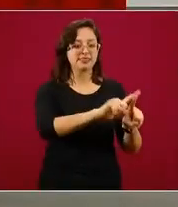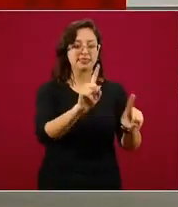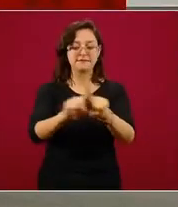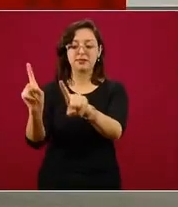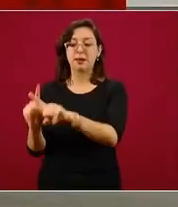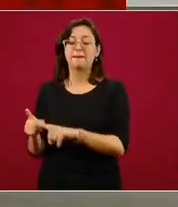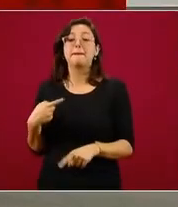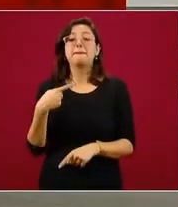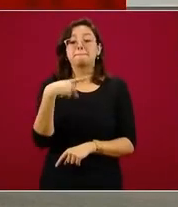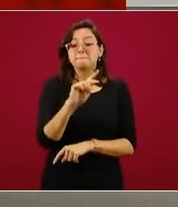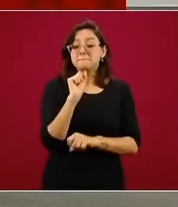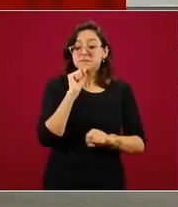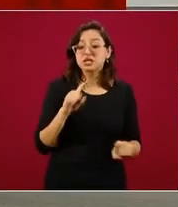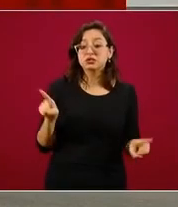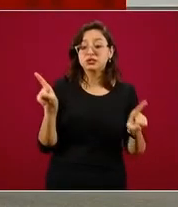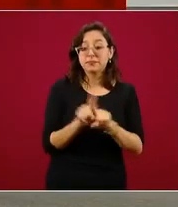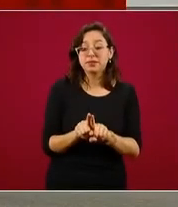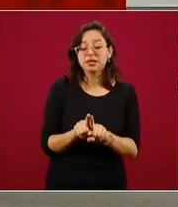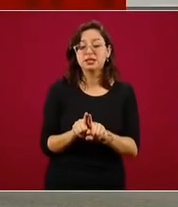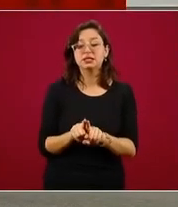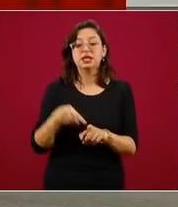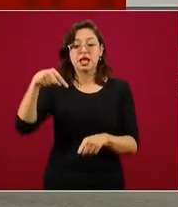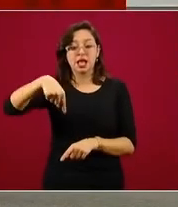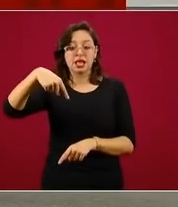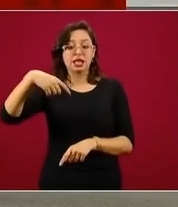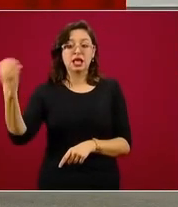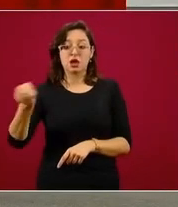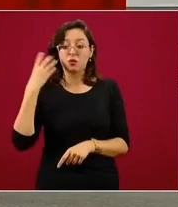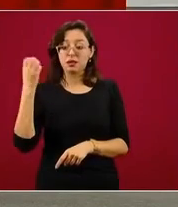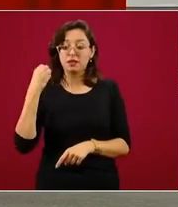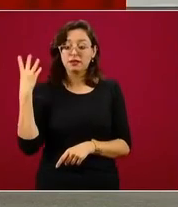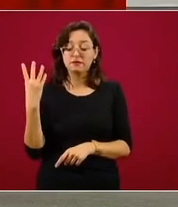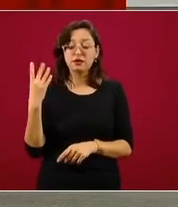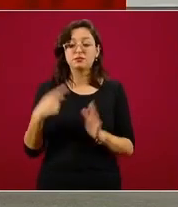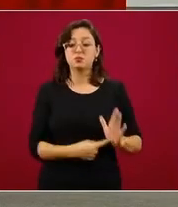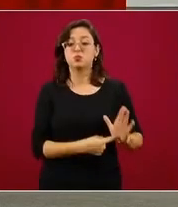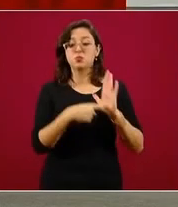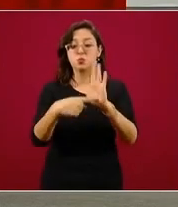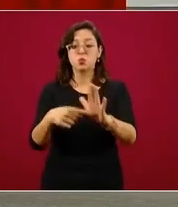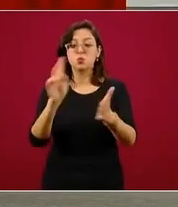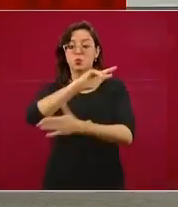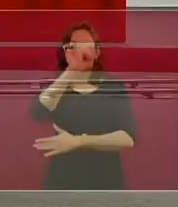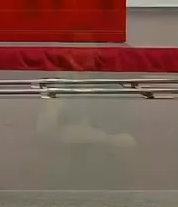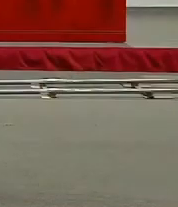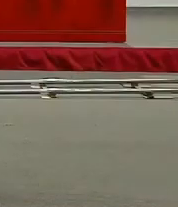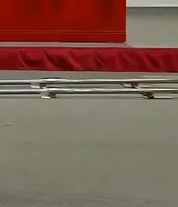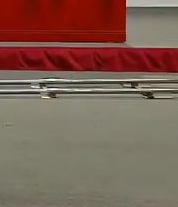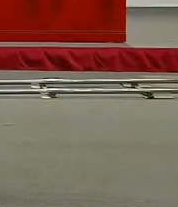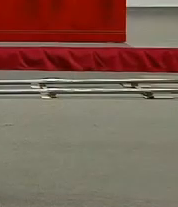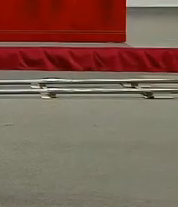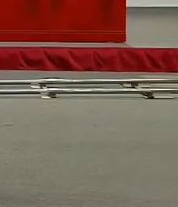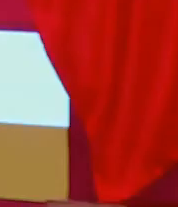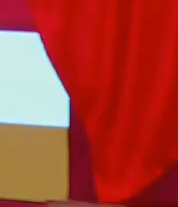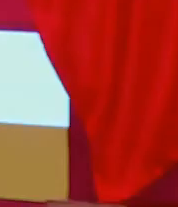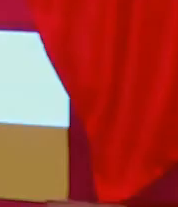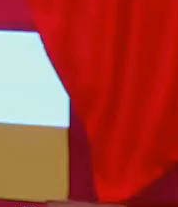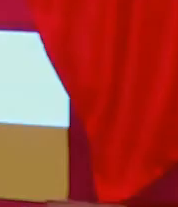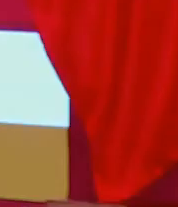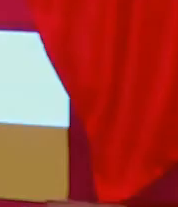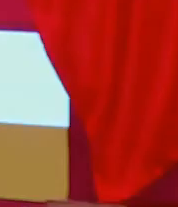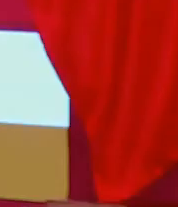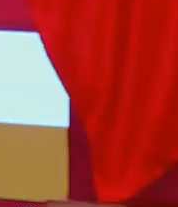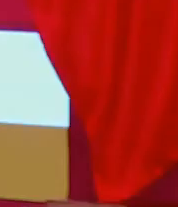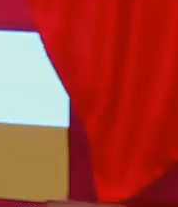acabamos de presentar aquí en la conferencia vespertina el programa que presentó la jefa de gobierno el martes